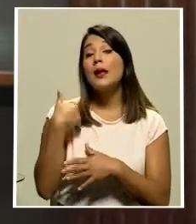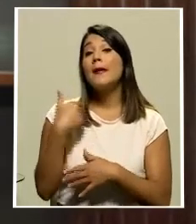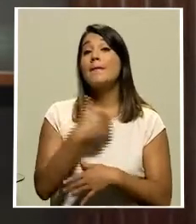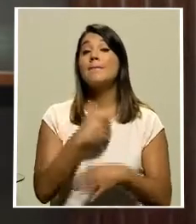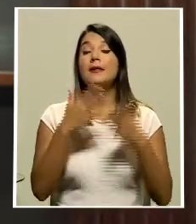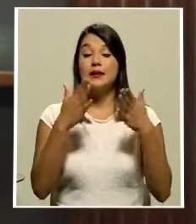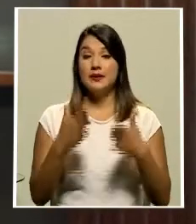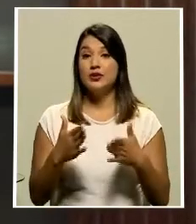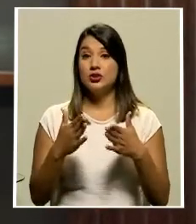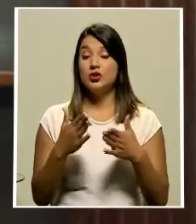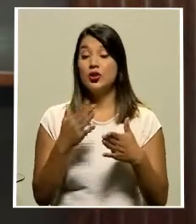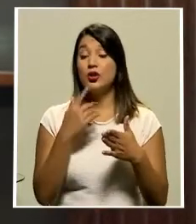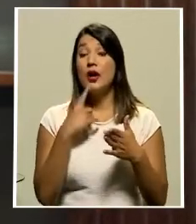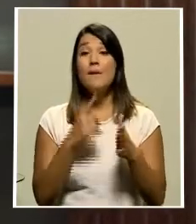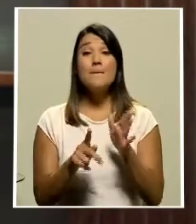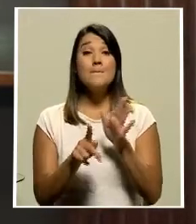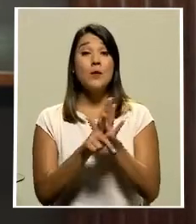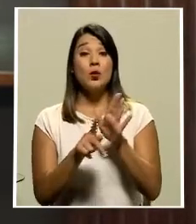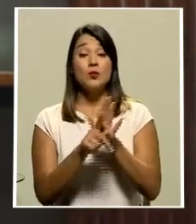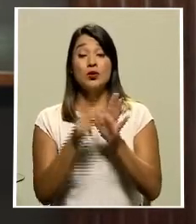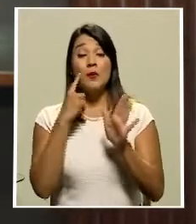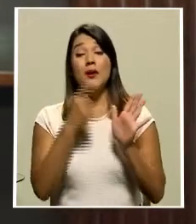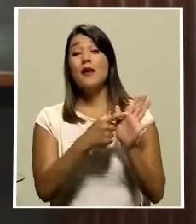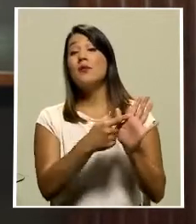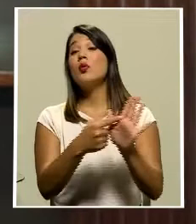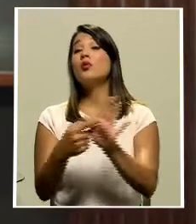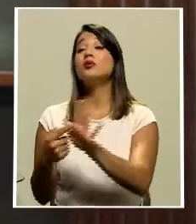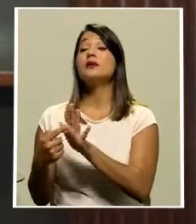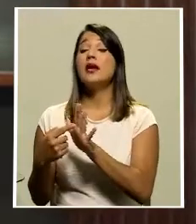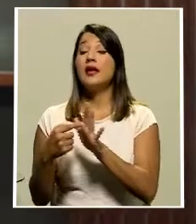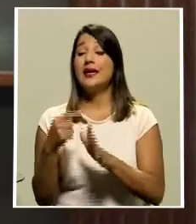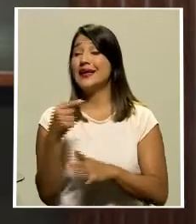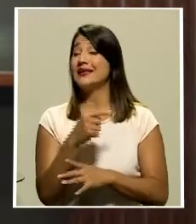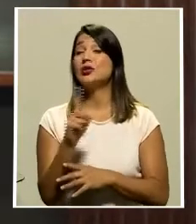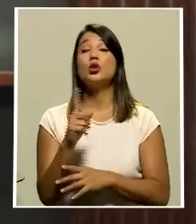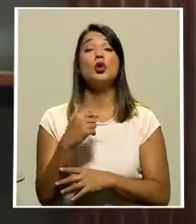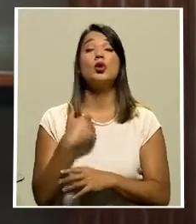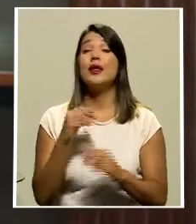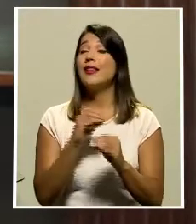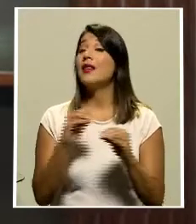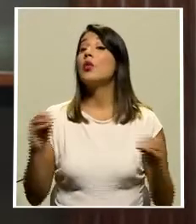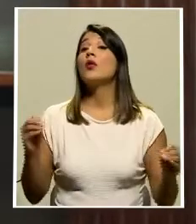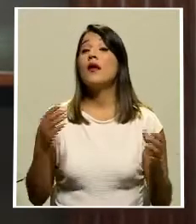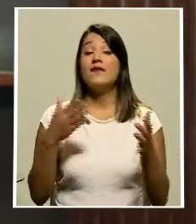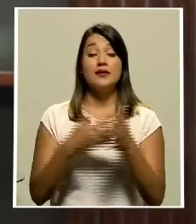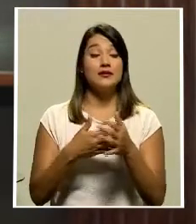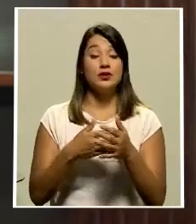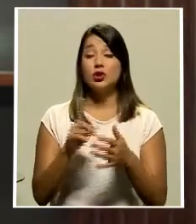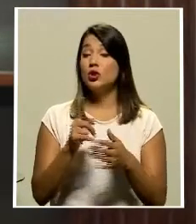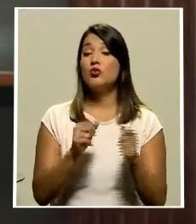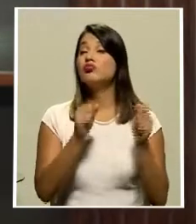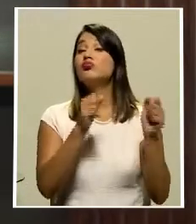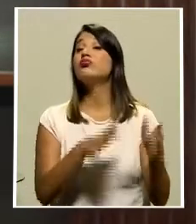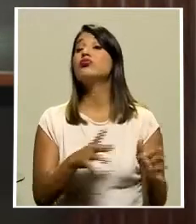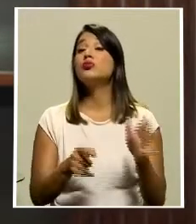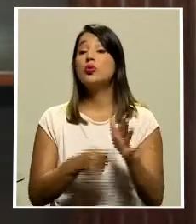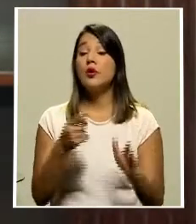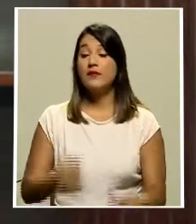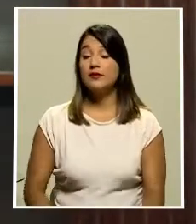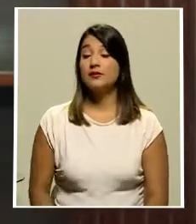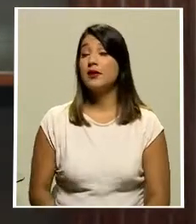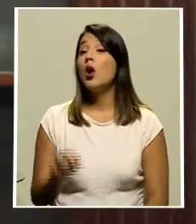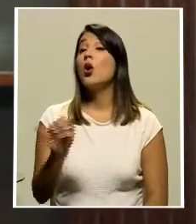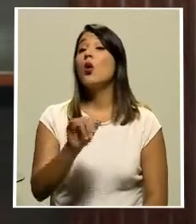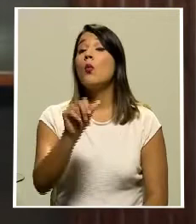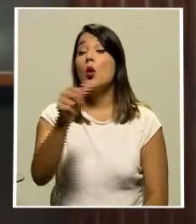la censura que produce la asamblea legislativa no tiene como consecuencia la renuncia inmediata como en